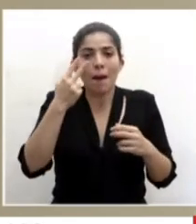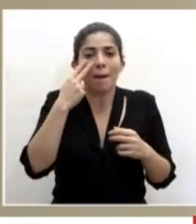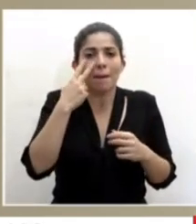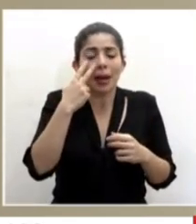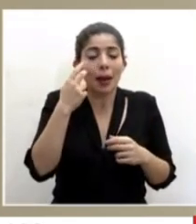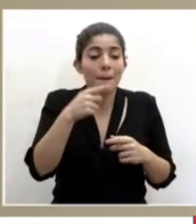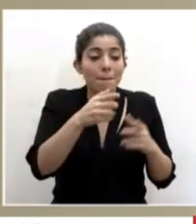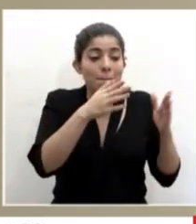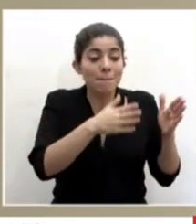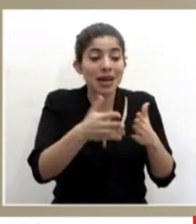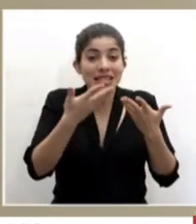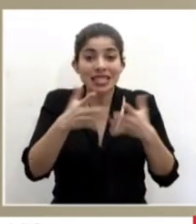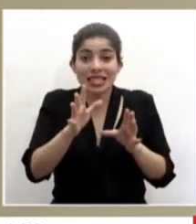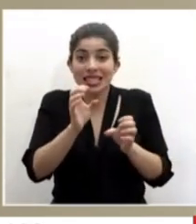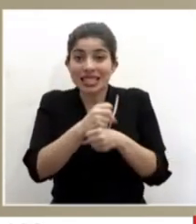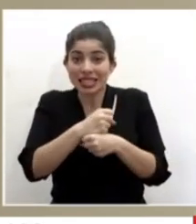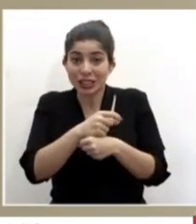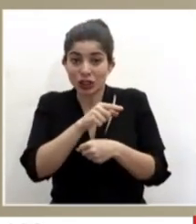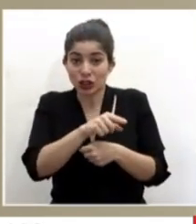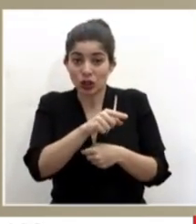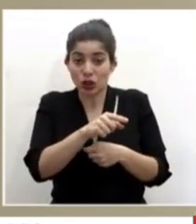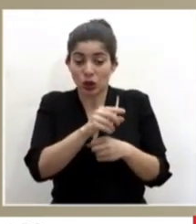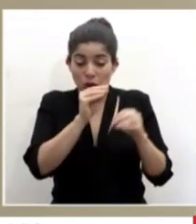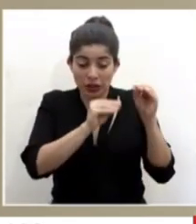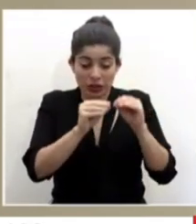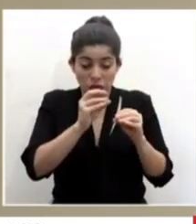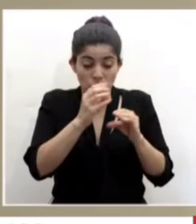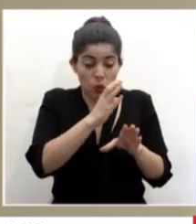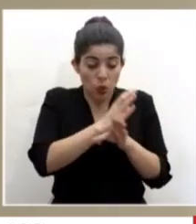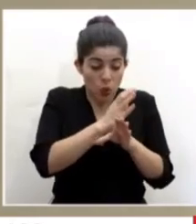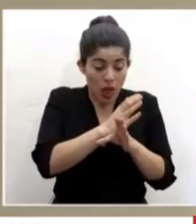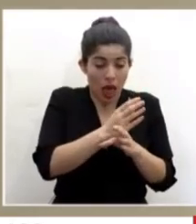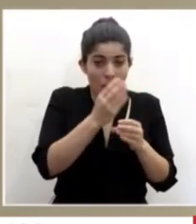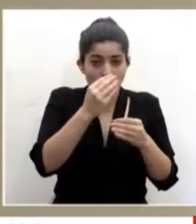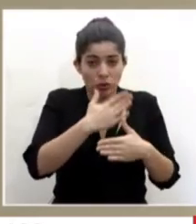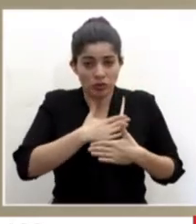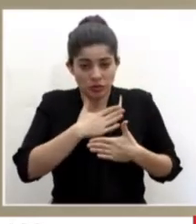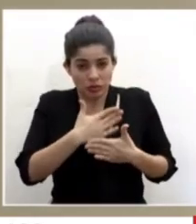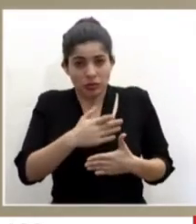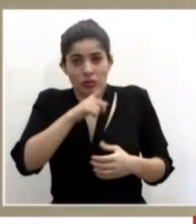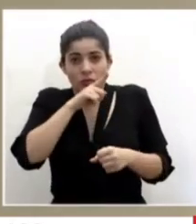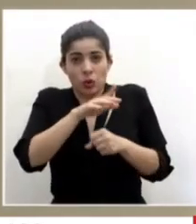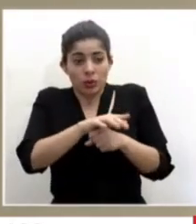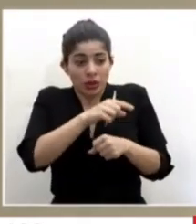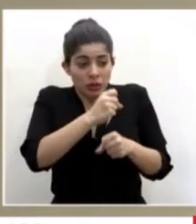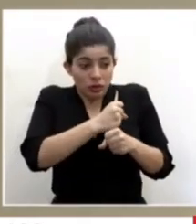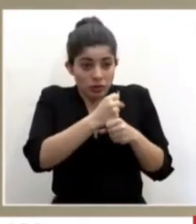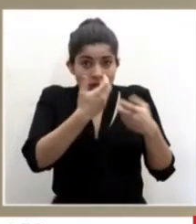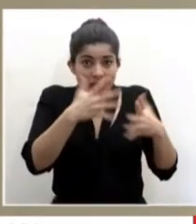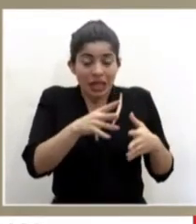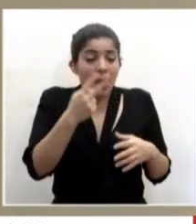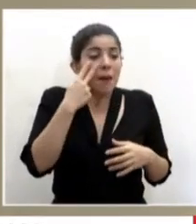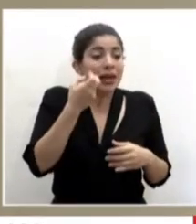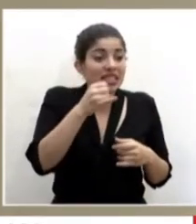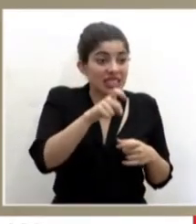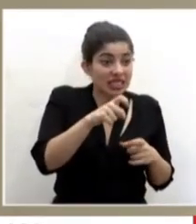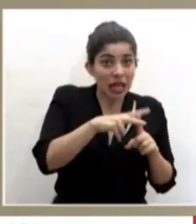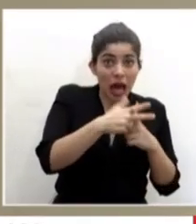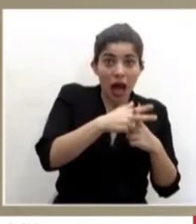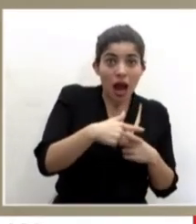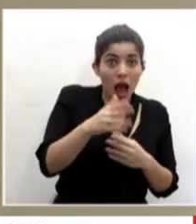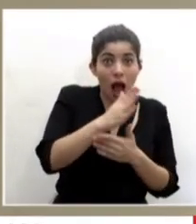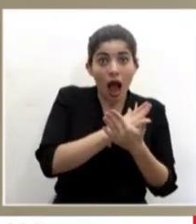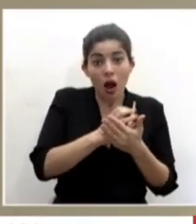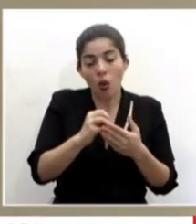planes que hemos elaborado con muchísimo cuidado, con muchísima dedicación y compromiso necesitan ser ajustados en